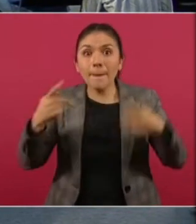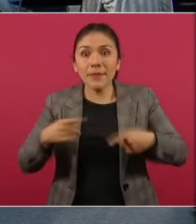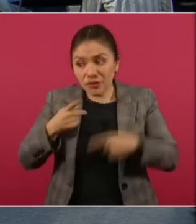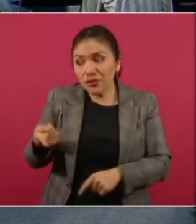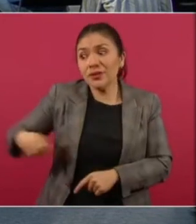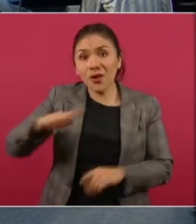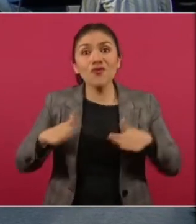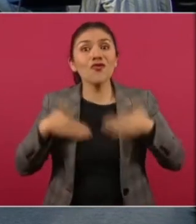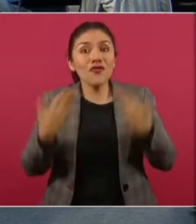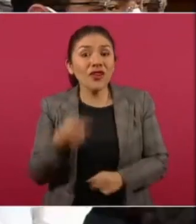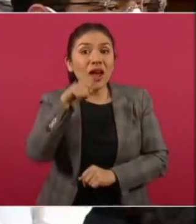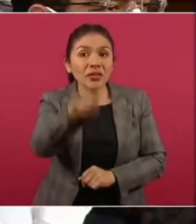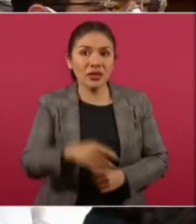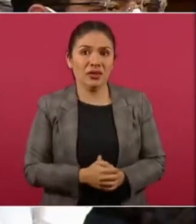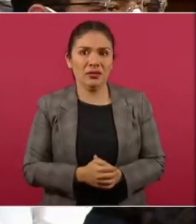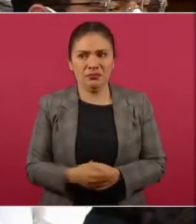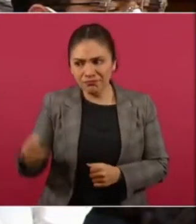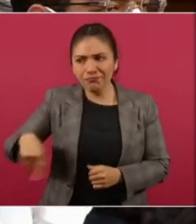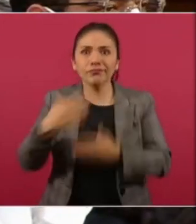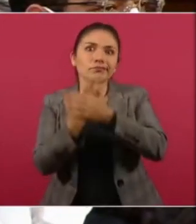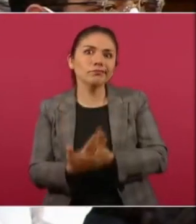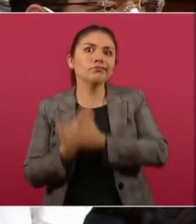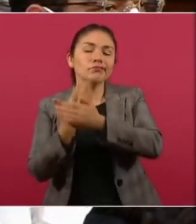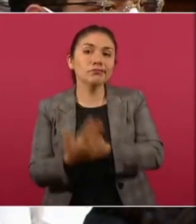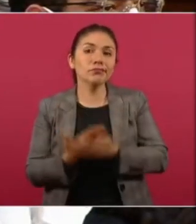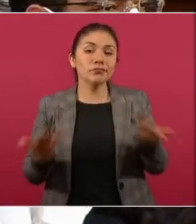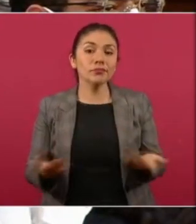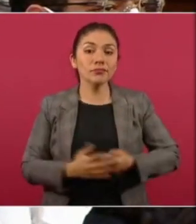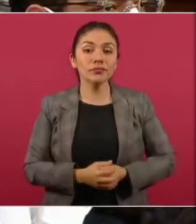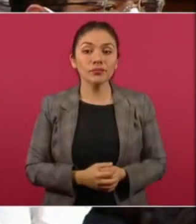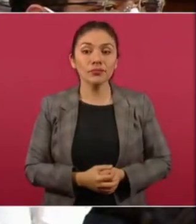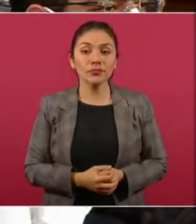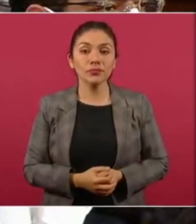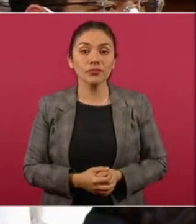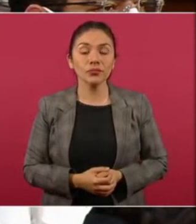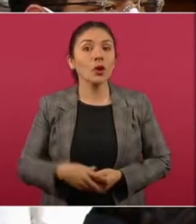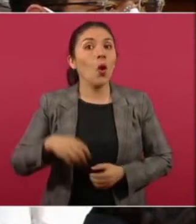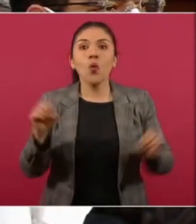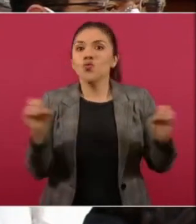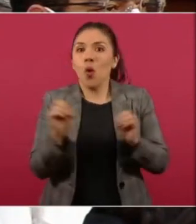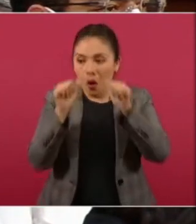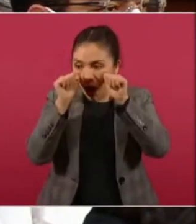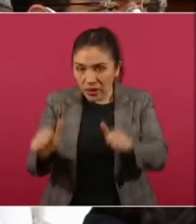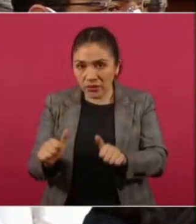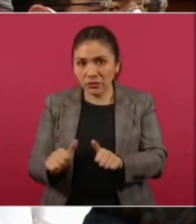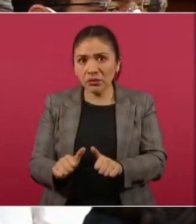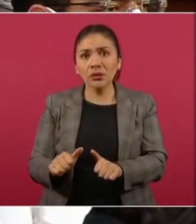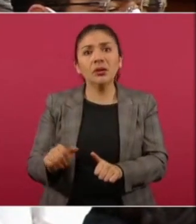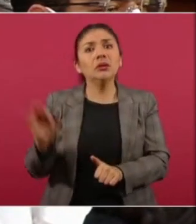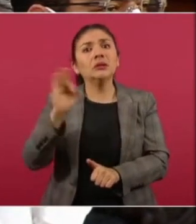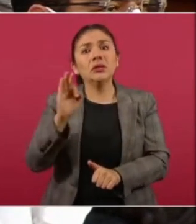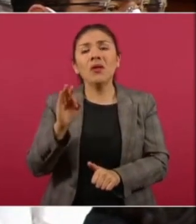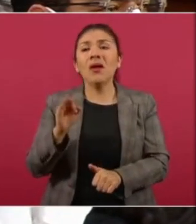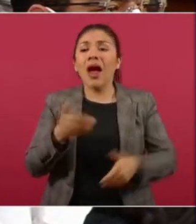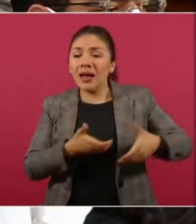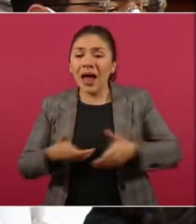a enfurecerse con todos, no dejó hablar al presidente López Obrador cuando le dio la palabra, un reportero que se